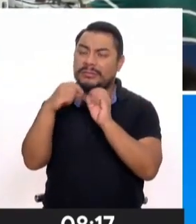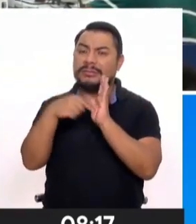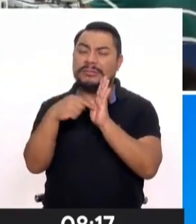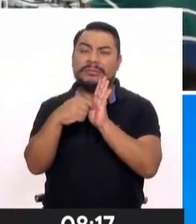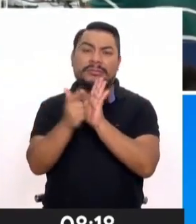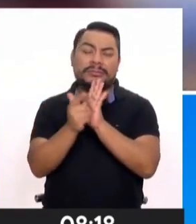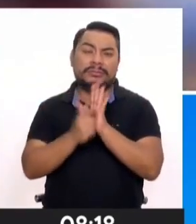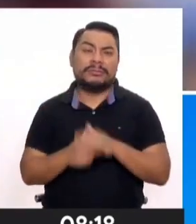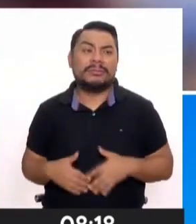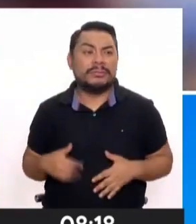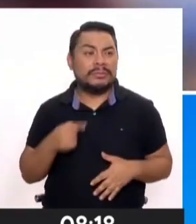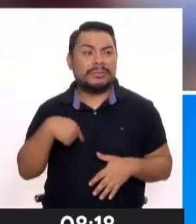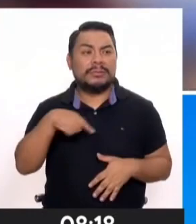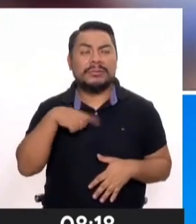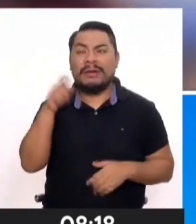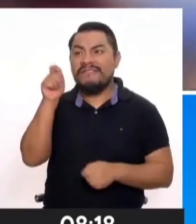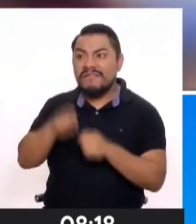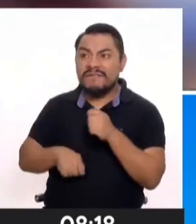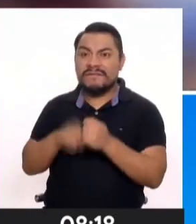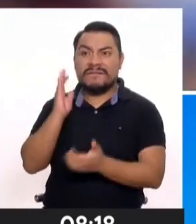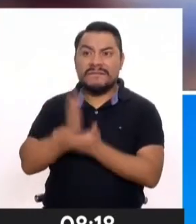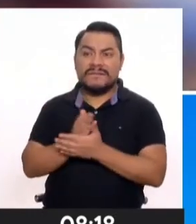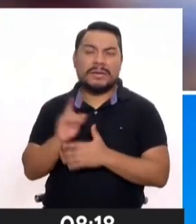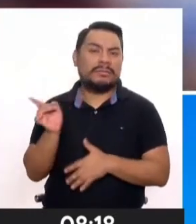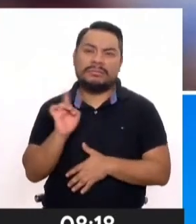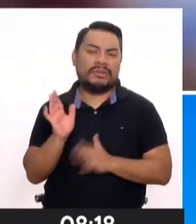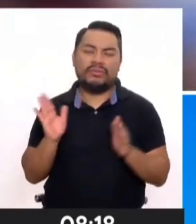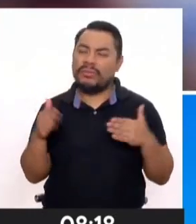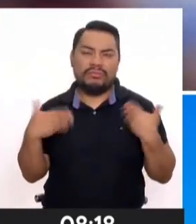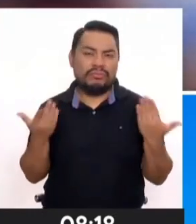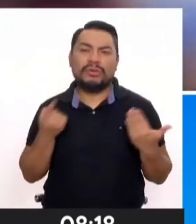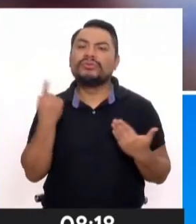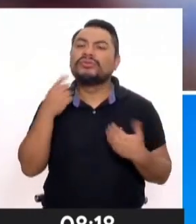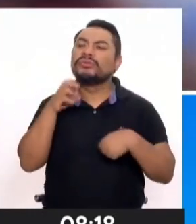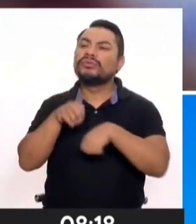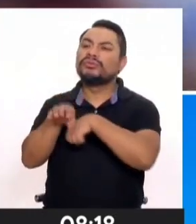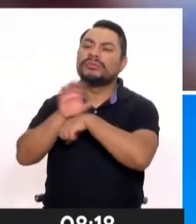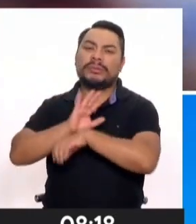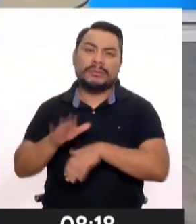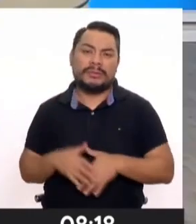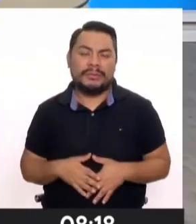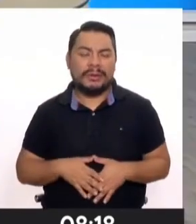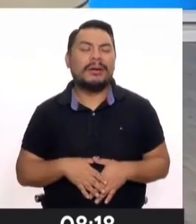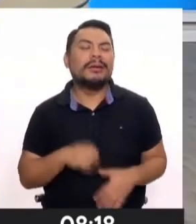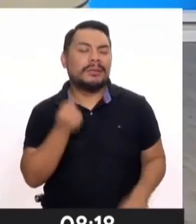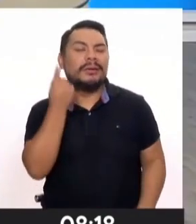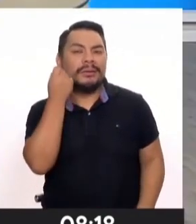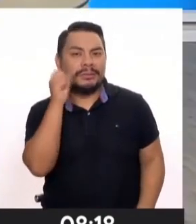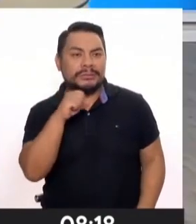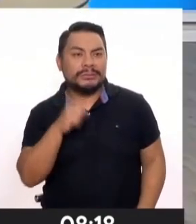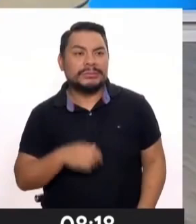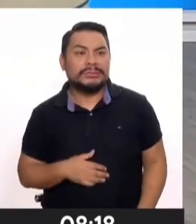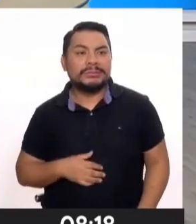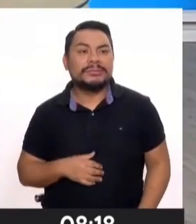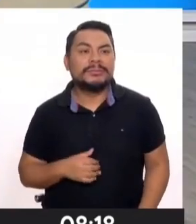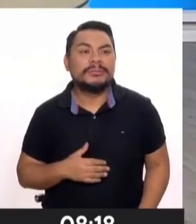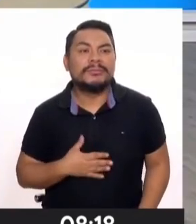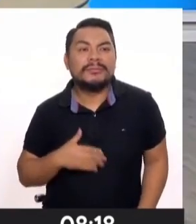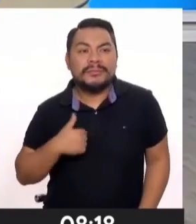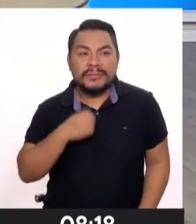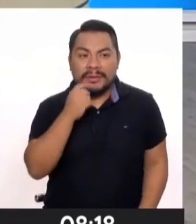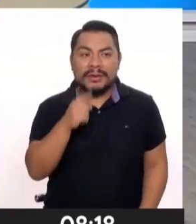decir así, amenazarlos. Eso no nos corresponde. No, yo entiendo, por supuesto. A lo que me refería mi